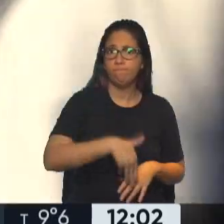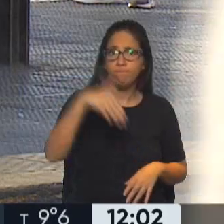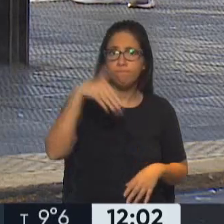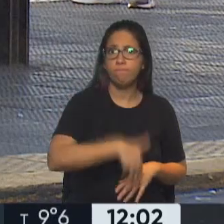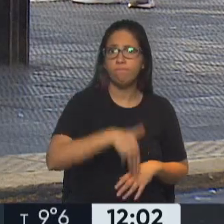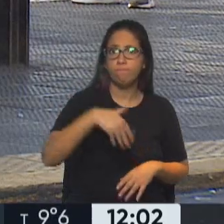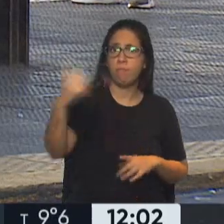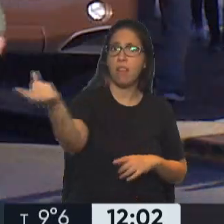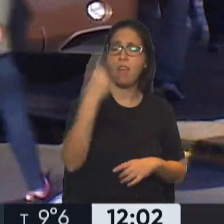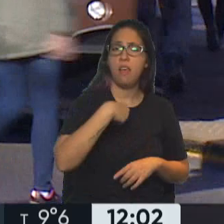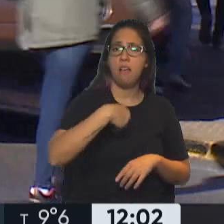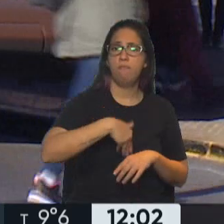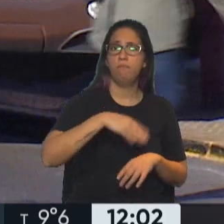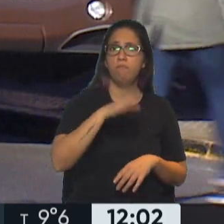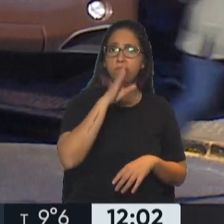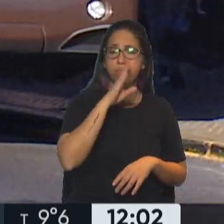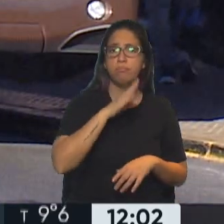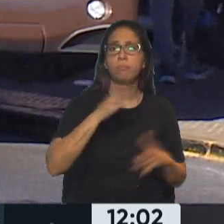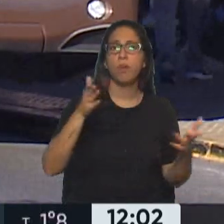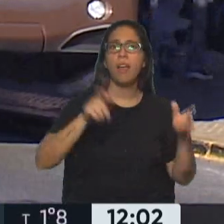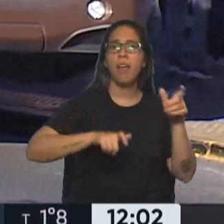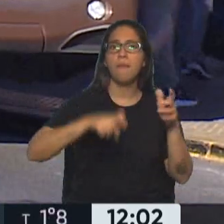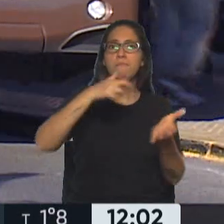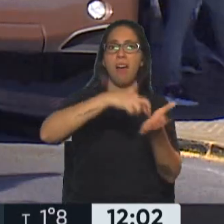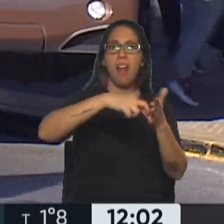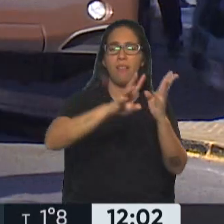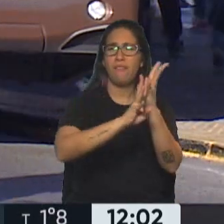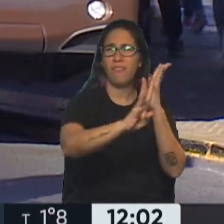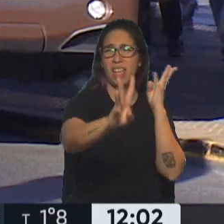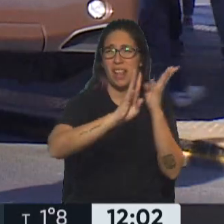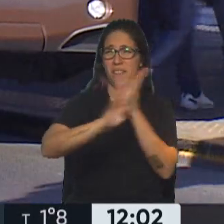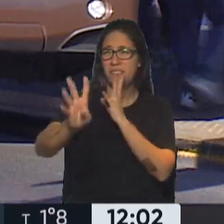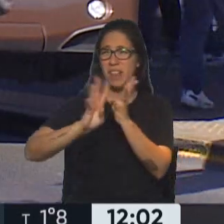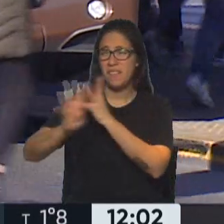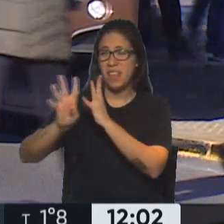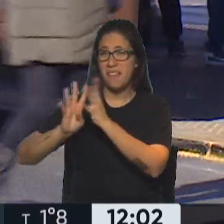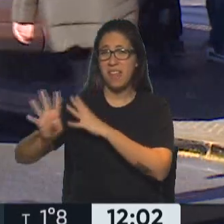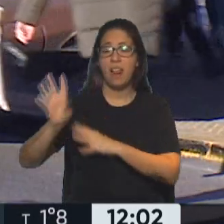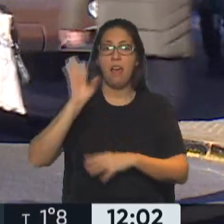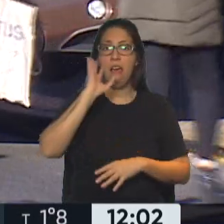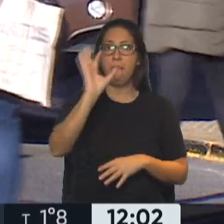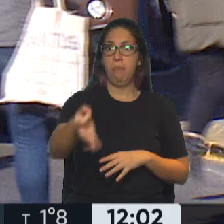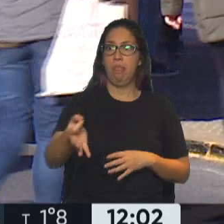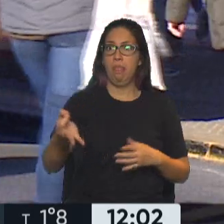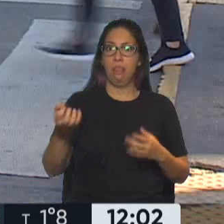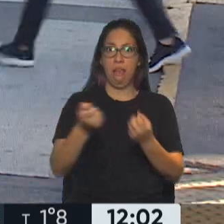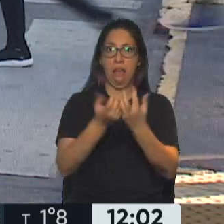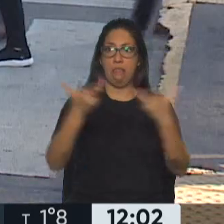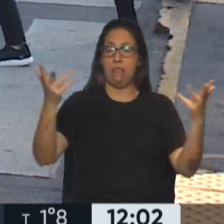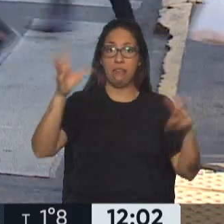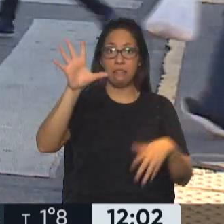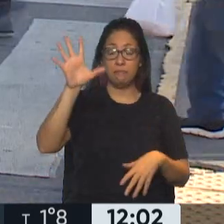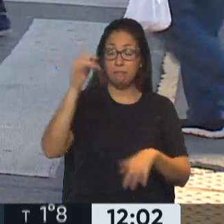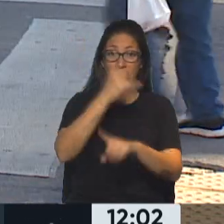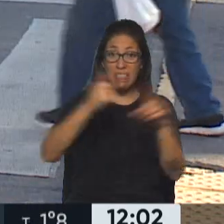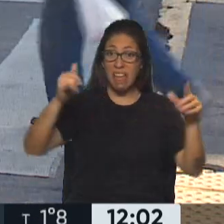porque las filas se extienden en las diferentes paradas y lógicamente se siente y mucho esta reducción del 50%